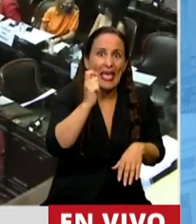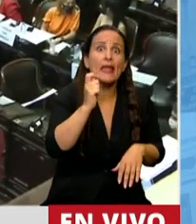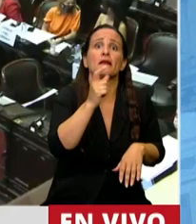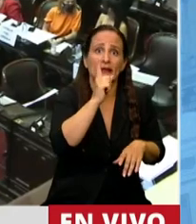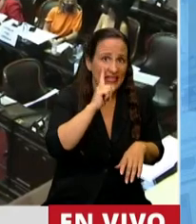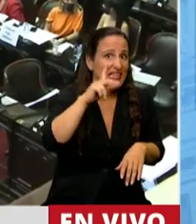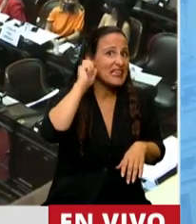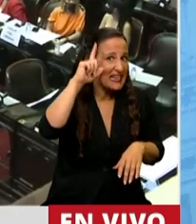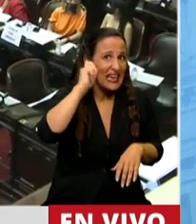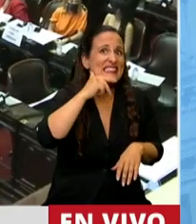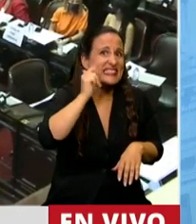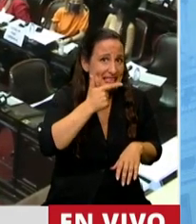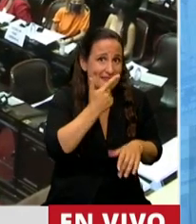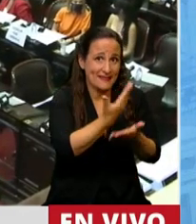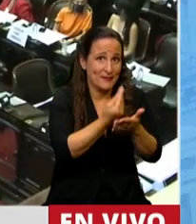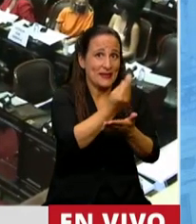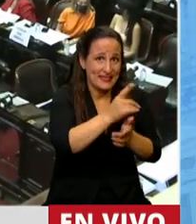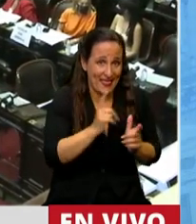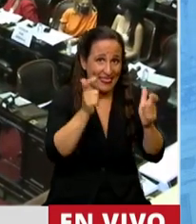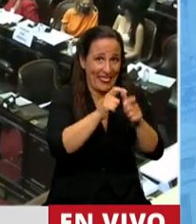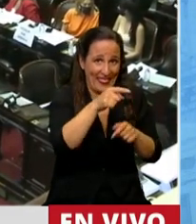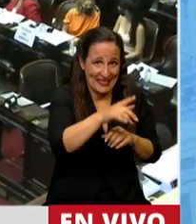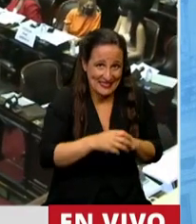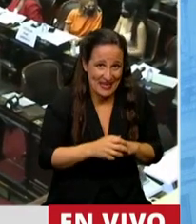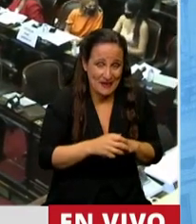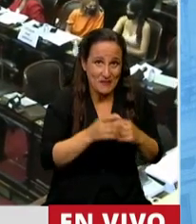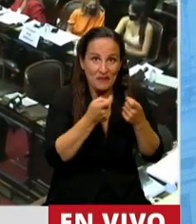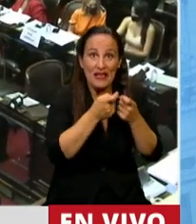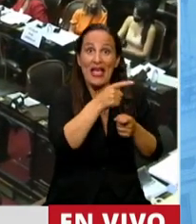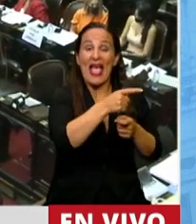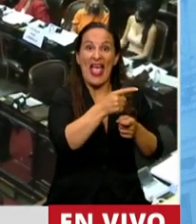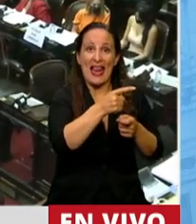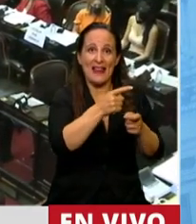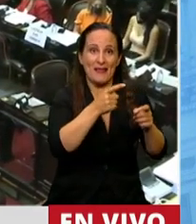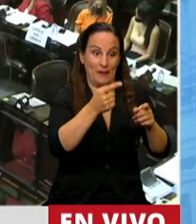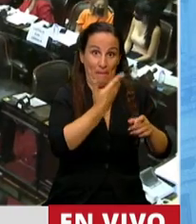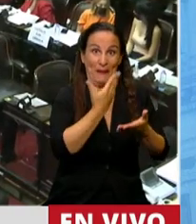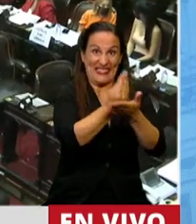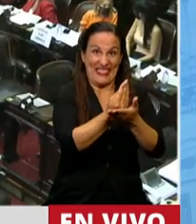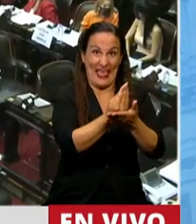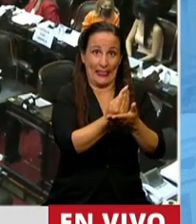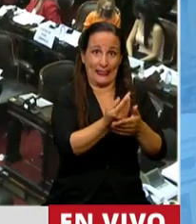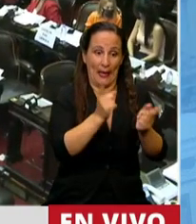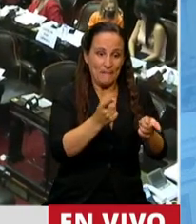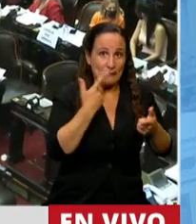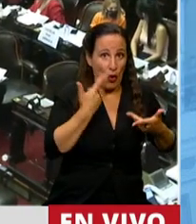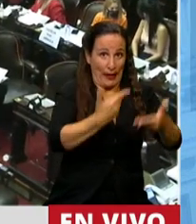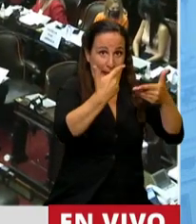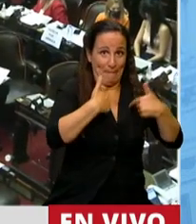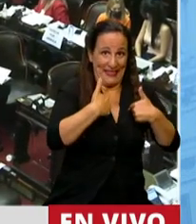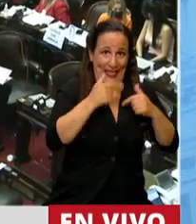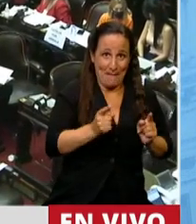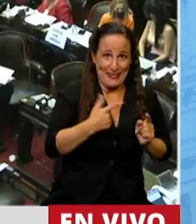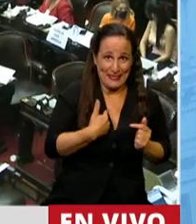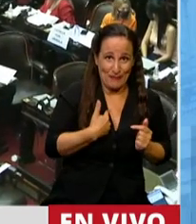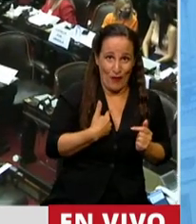Fernando Iglesias desde hace varios años. Es decir, este señor se autoinvitaba a sus propios congresos. Es